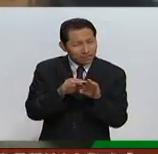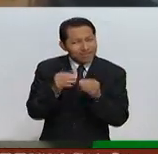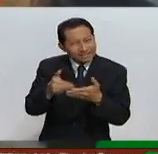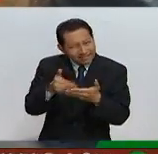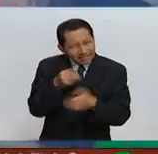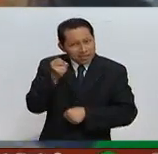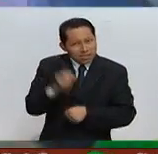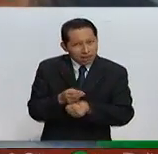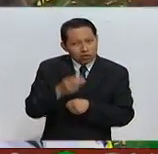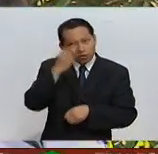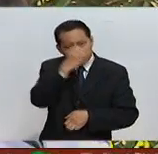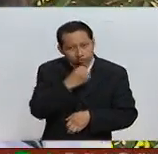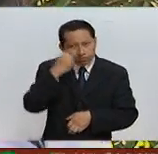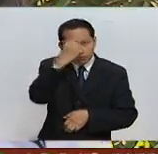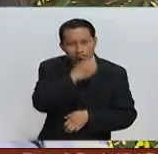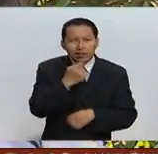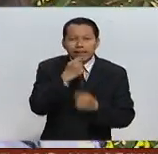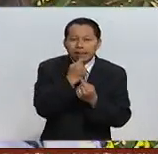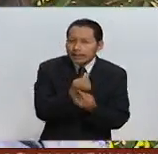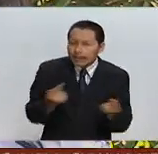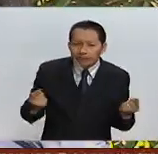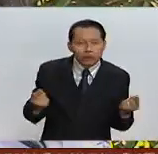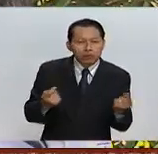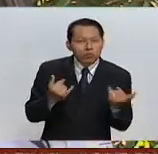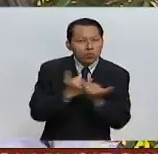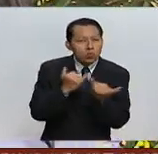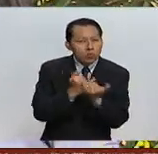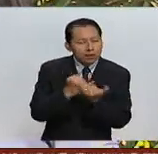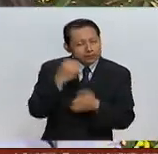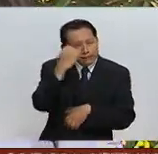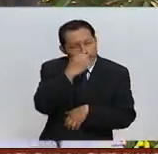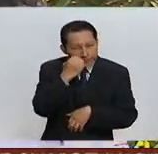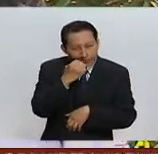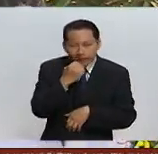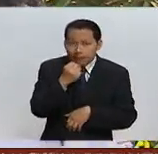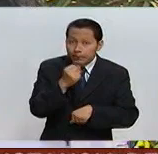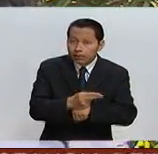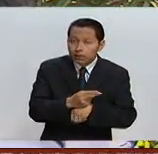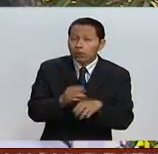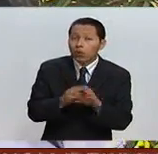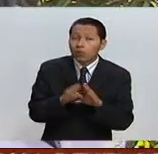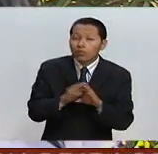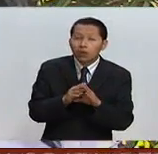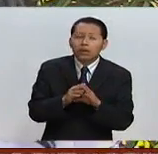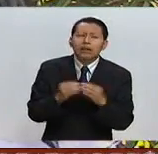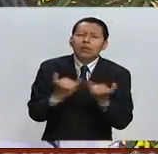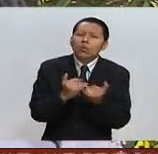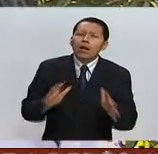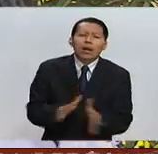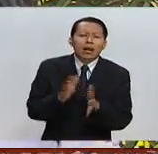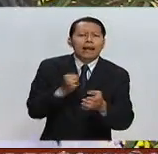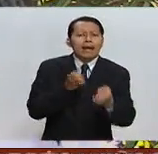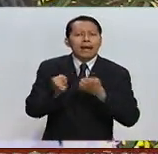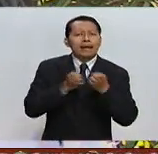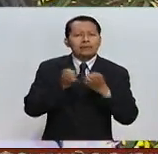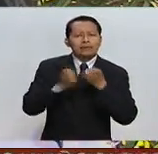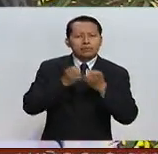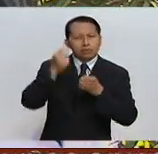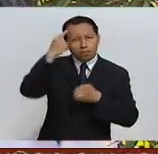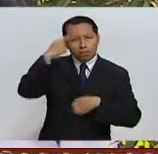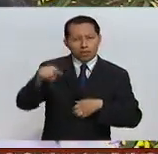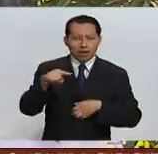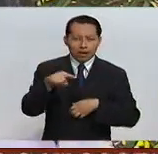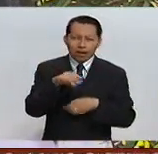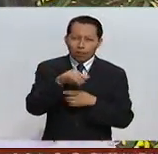los niños revisar a los niños desde chiquitos hacerlos o más bien realizar ejercicios para que tengan